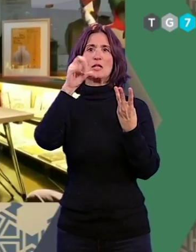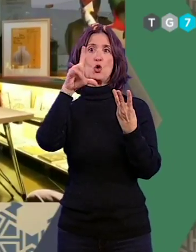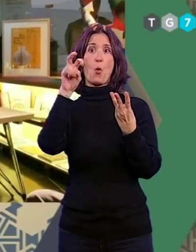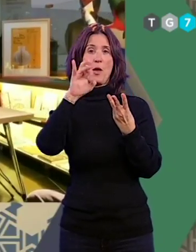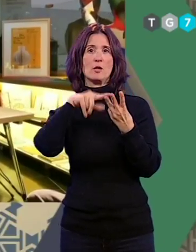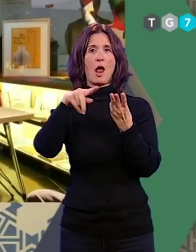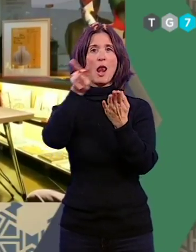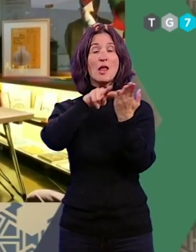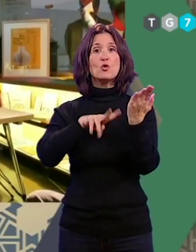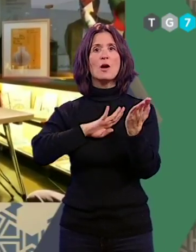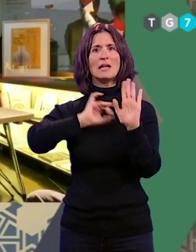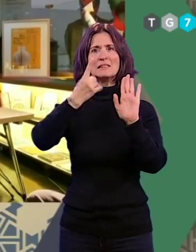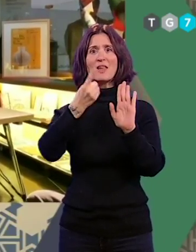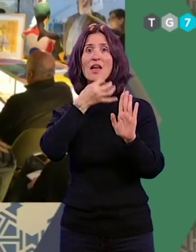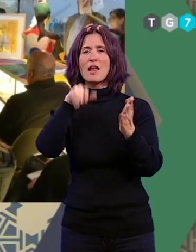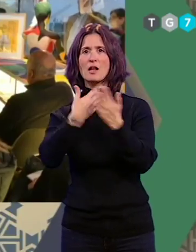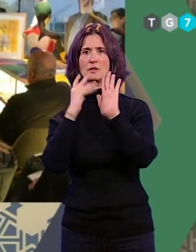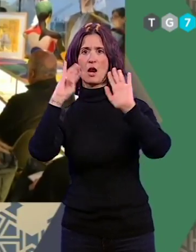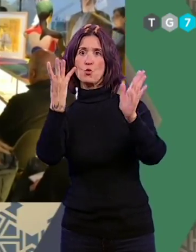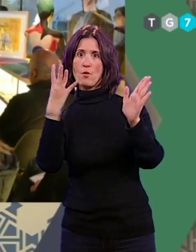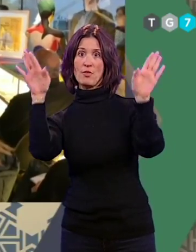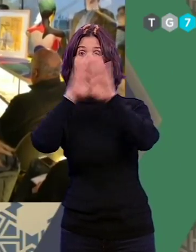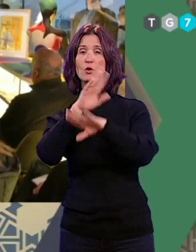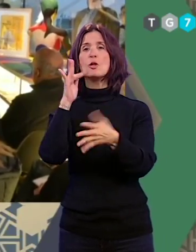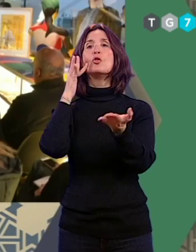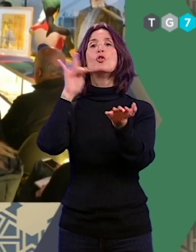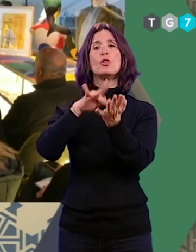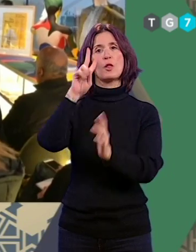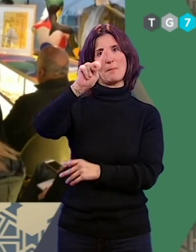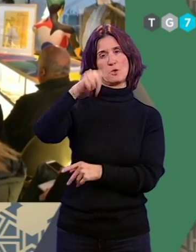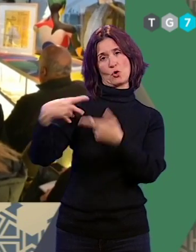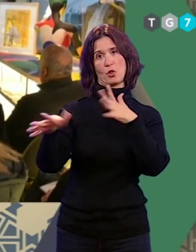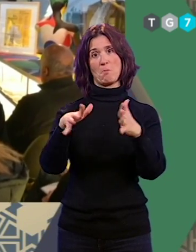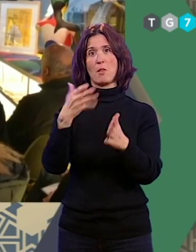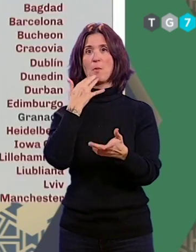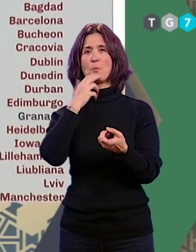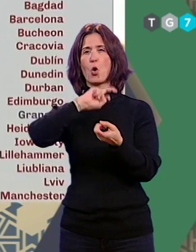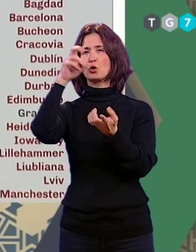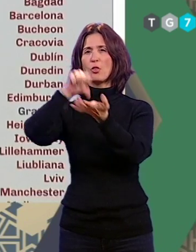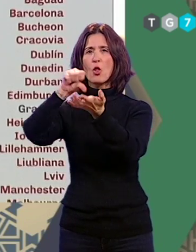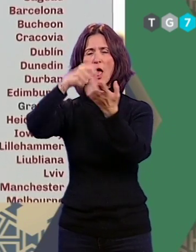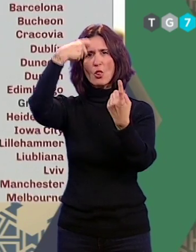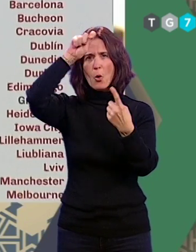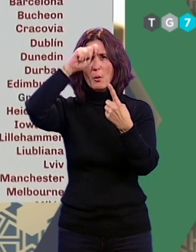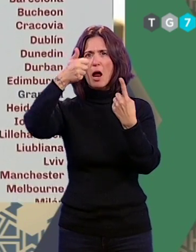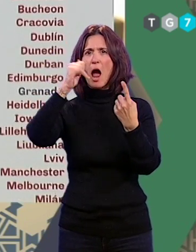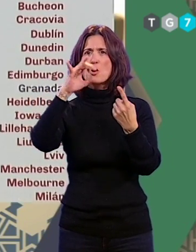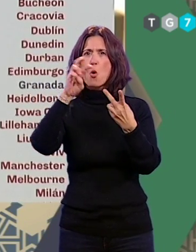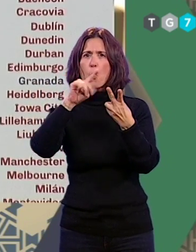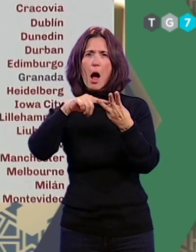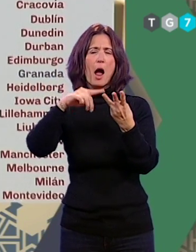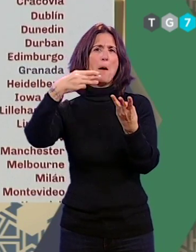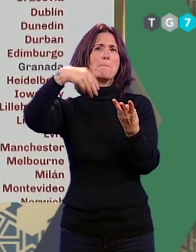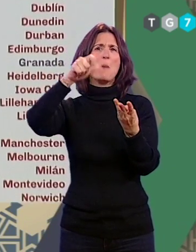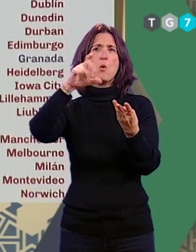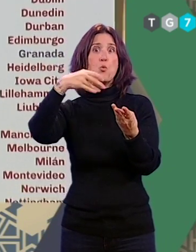entre las 6 de la tarde y las 9 de la noche del 21 de marzo. Además, ciudades como Bagdad, Dublín, Iowa o Melbourne, 12